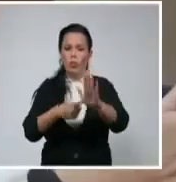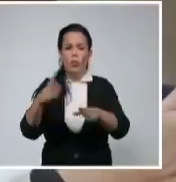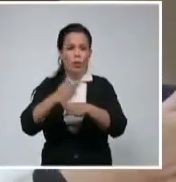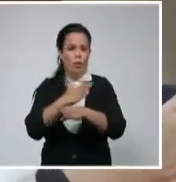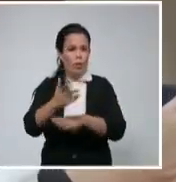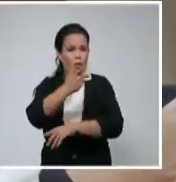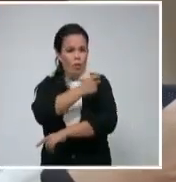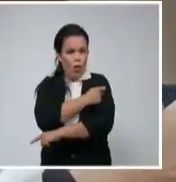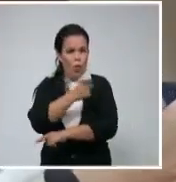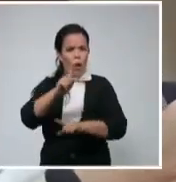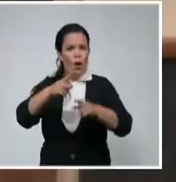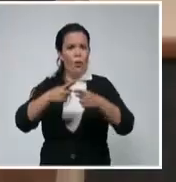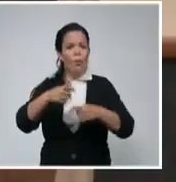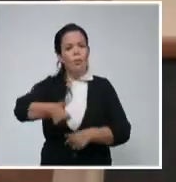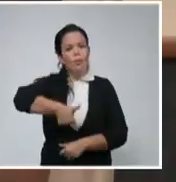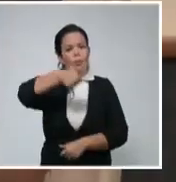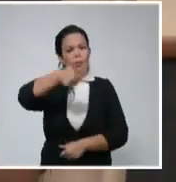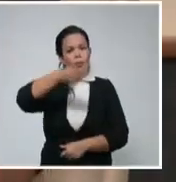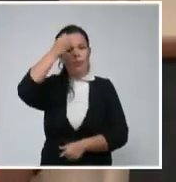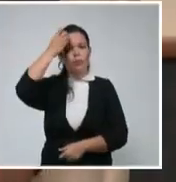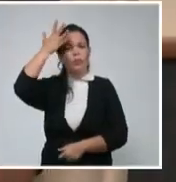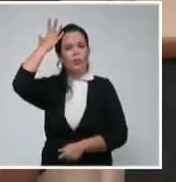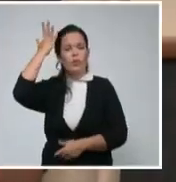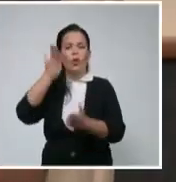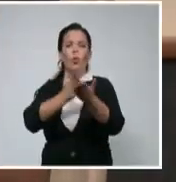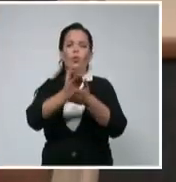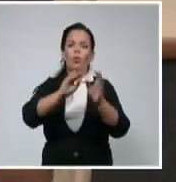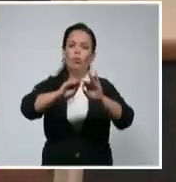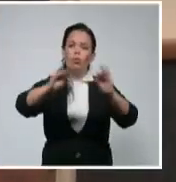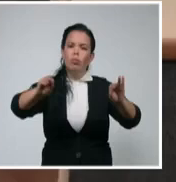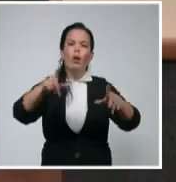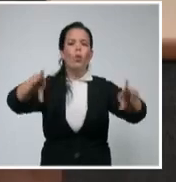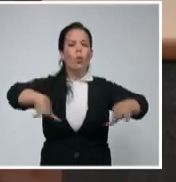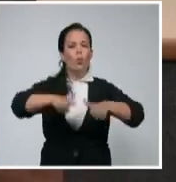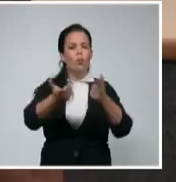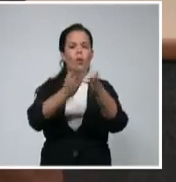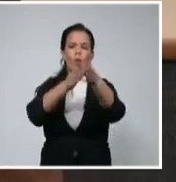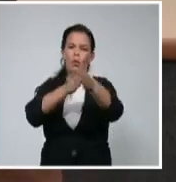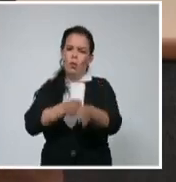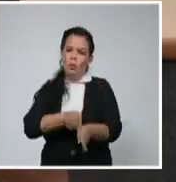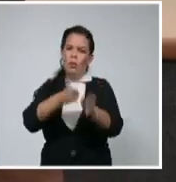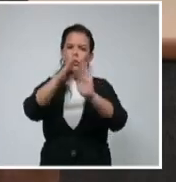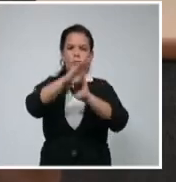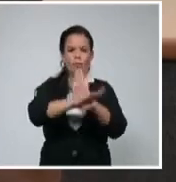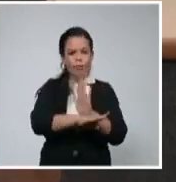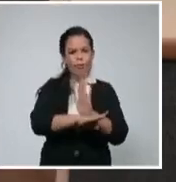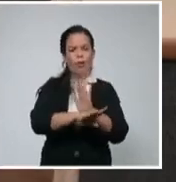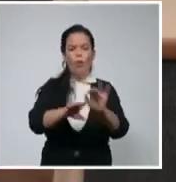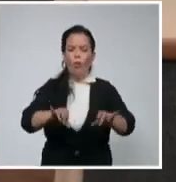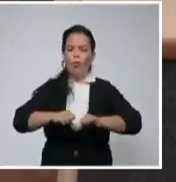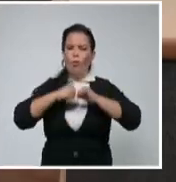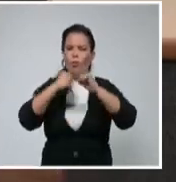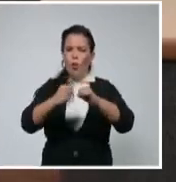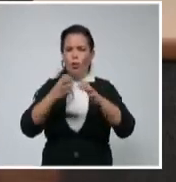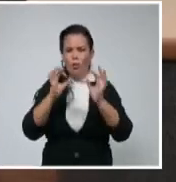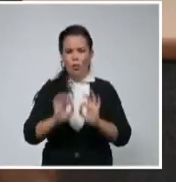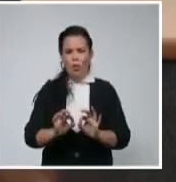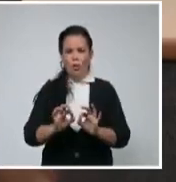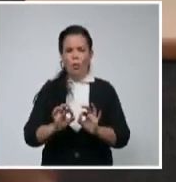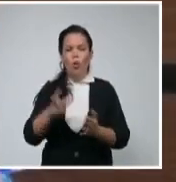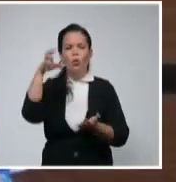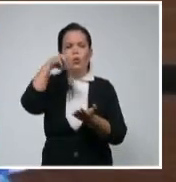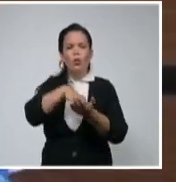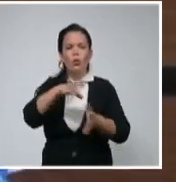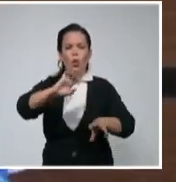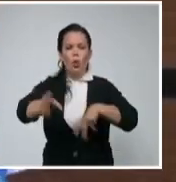reiteró el llamado a la disciplina científica y el rigor que debe tener el Centro para el Control Estatal de Medicamentos, Equipos y